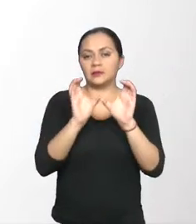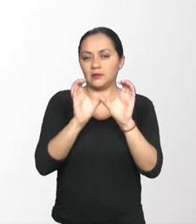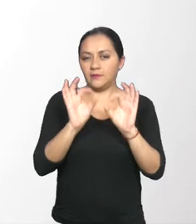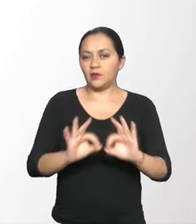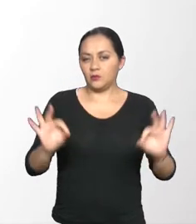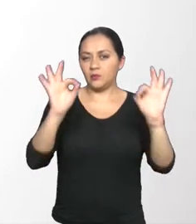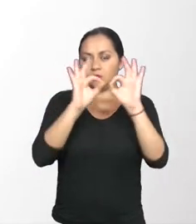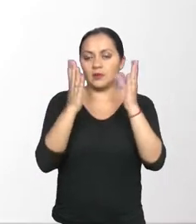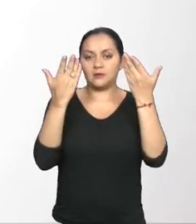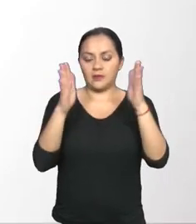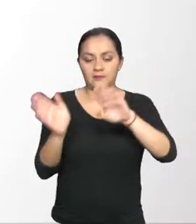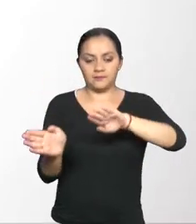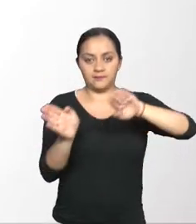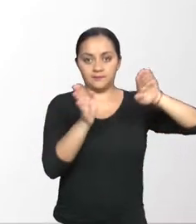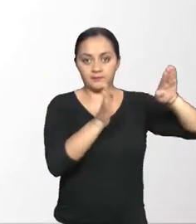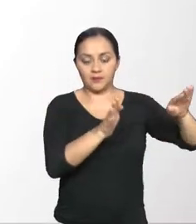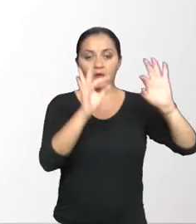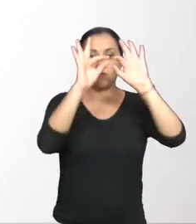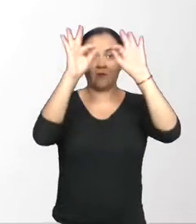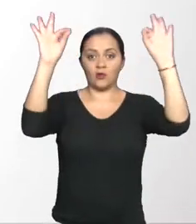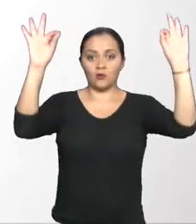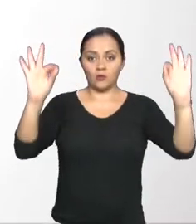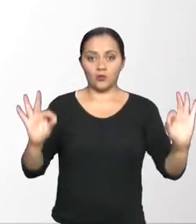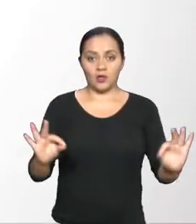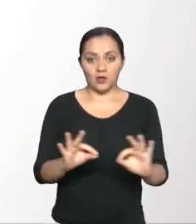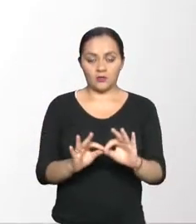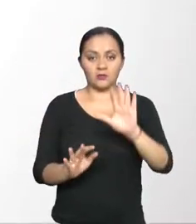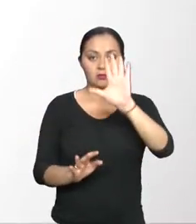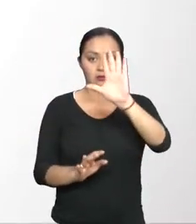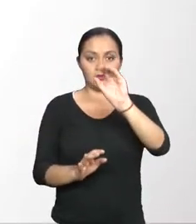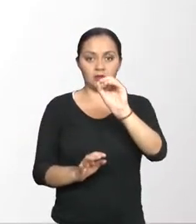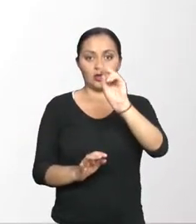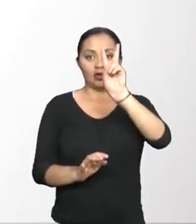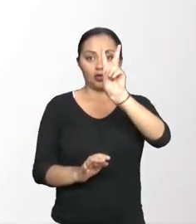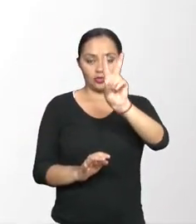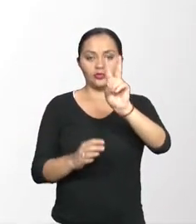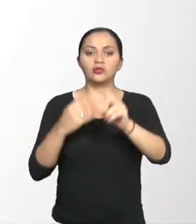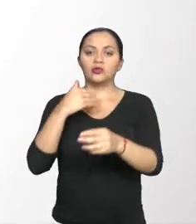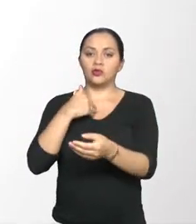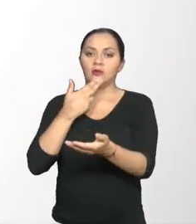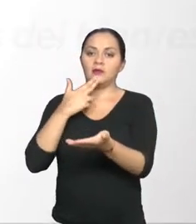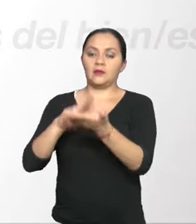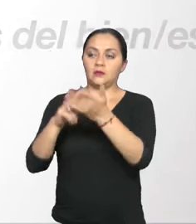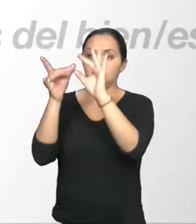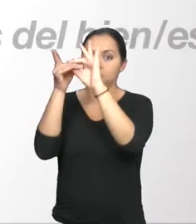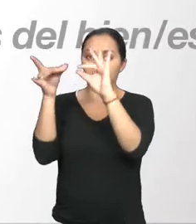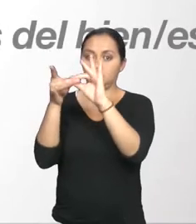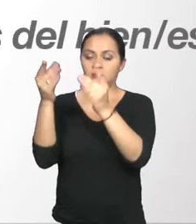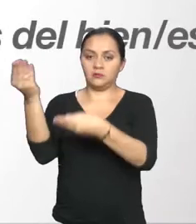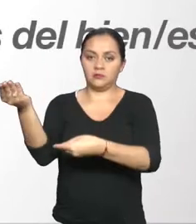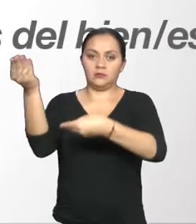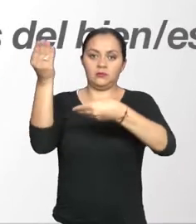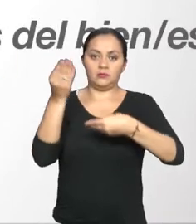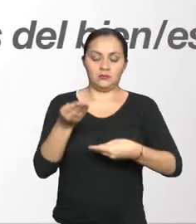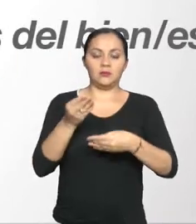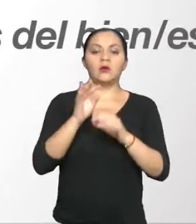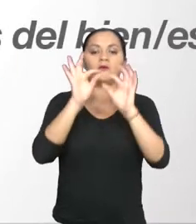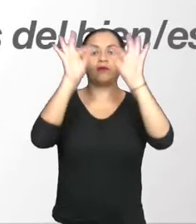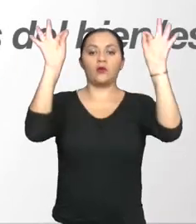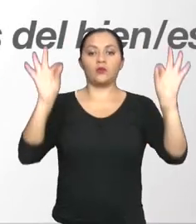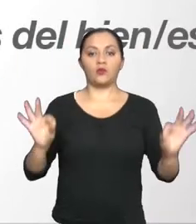Formulario 502, Solicitud para Importación de Bienes. Formulario 503,